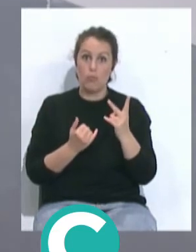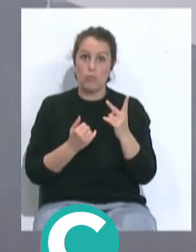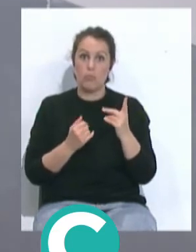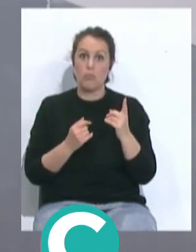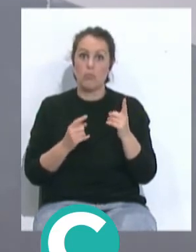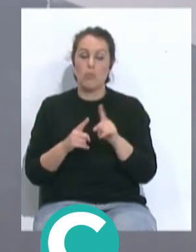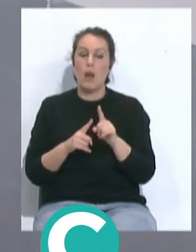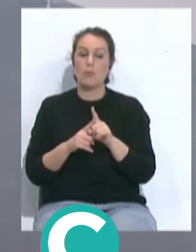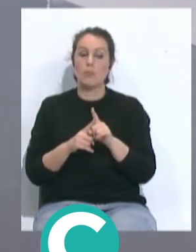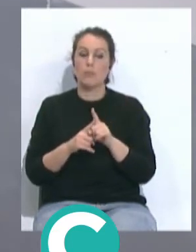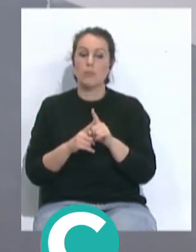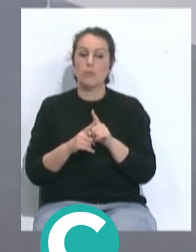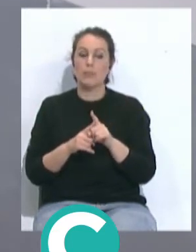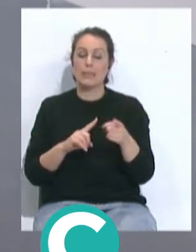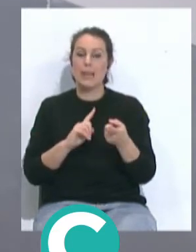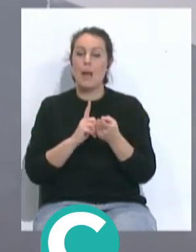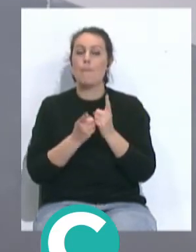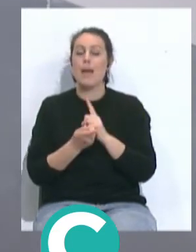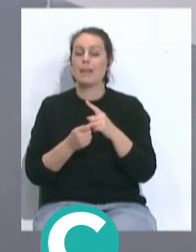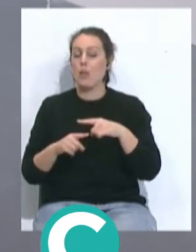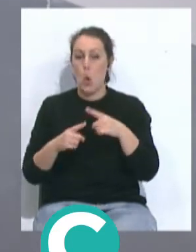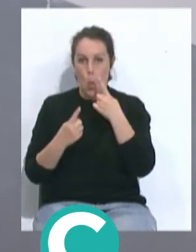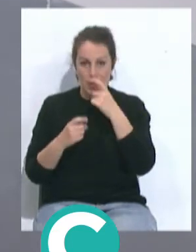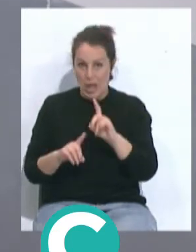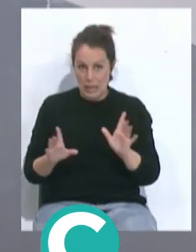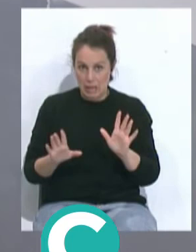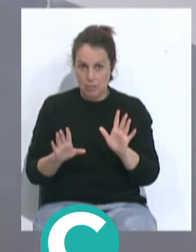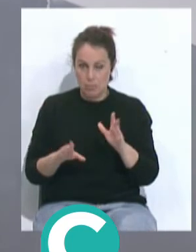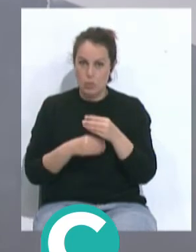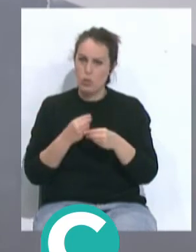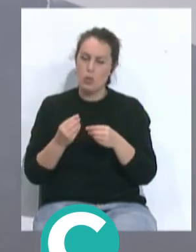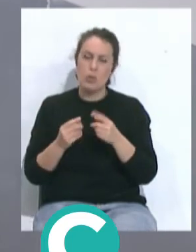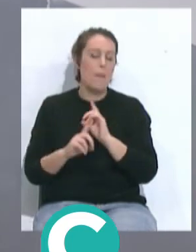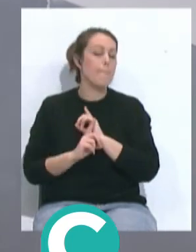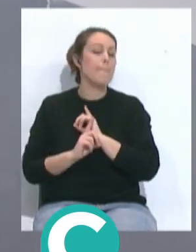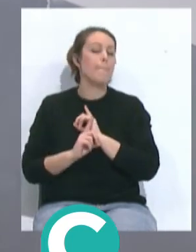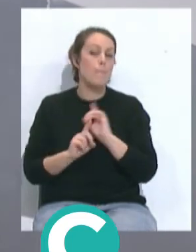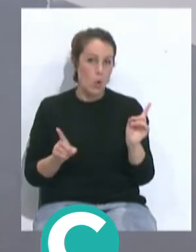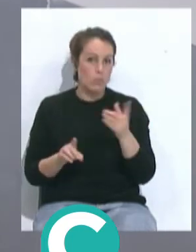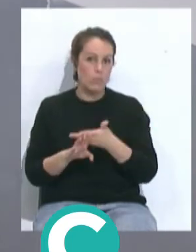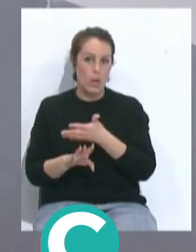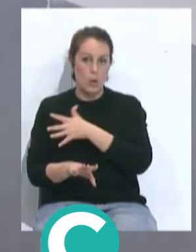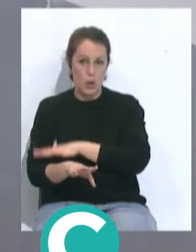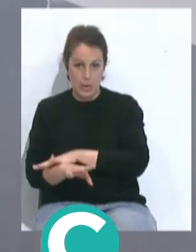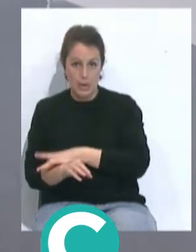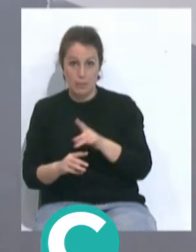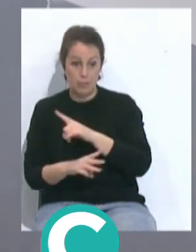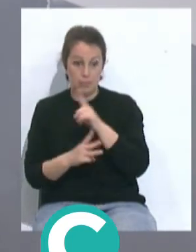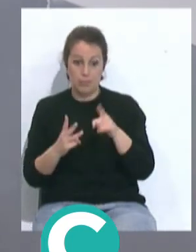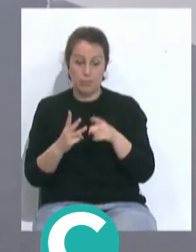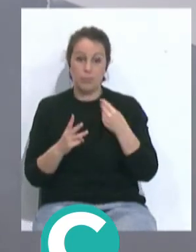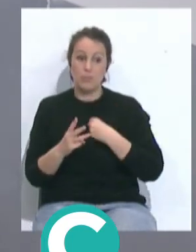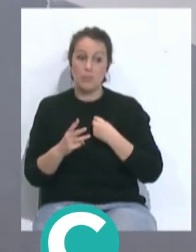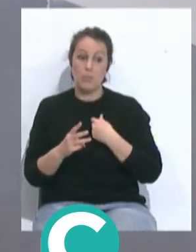no han tenido que cambiar entrenador, tampoco lo ha hecho, de momento, el Mallorca, el tercer equipo que